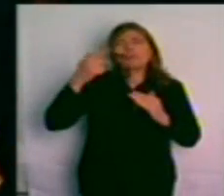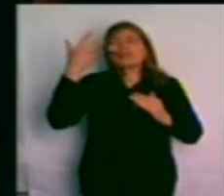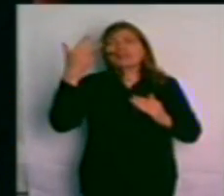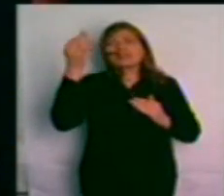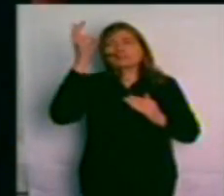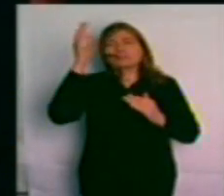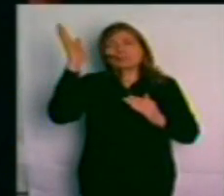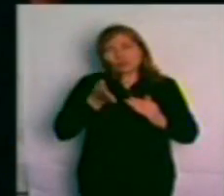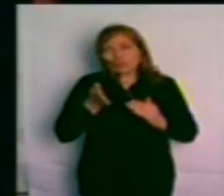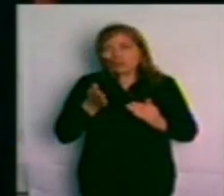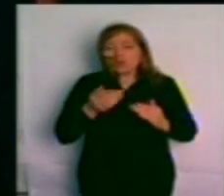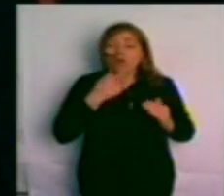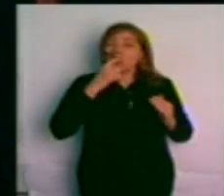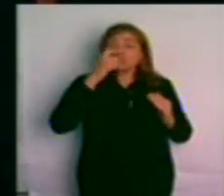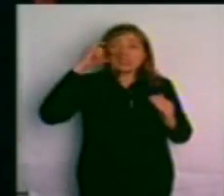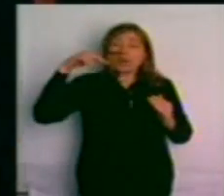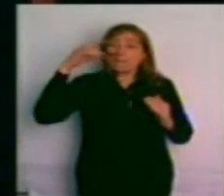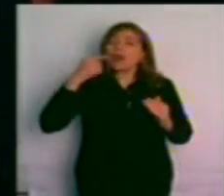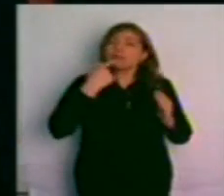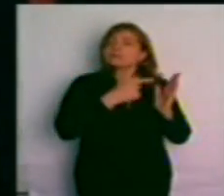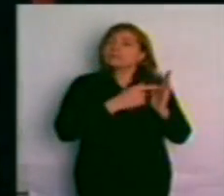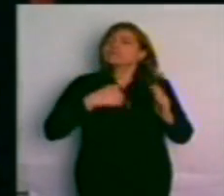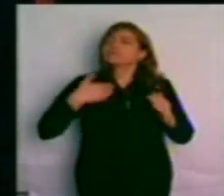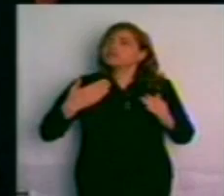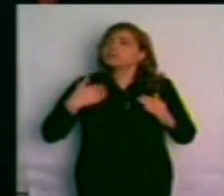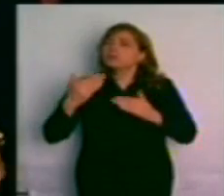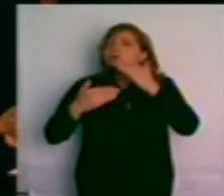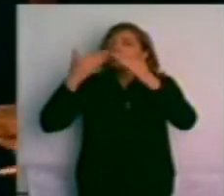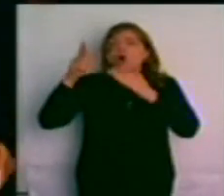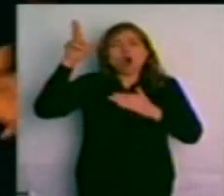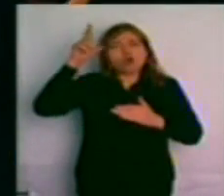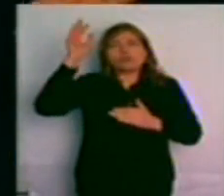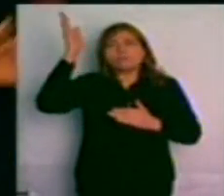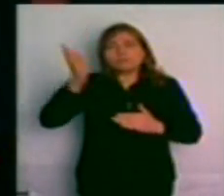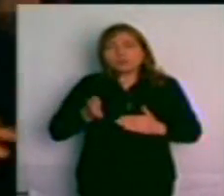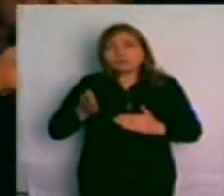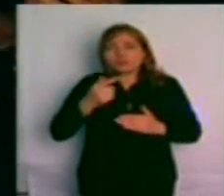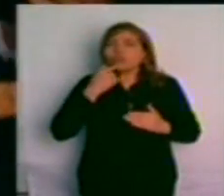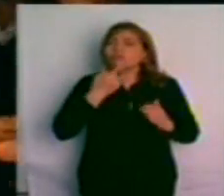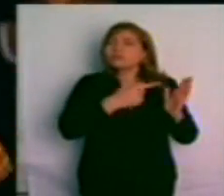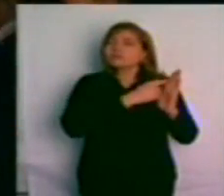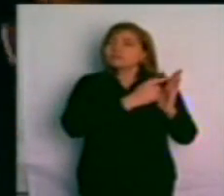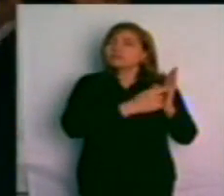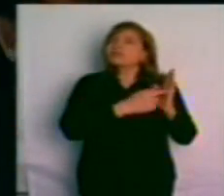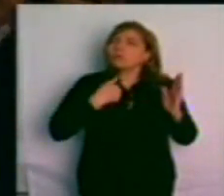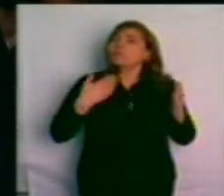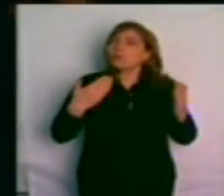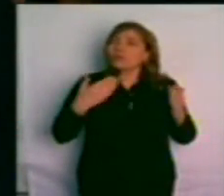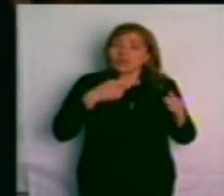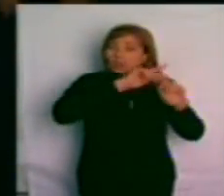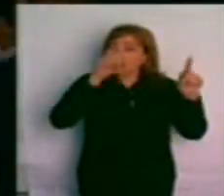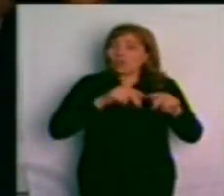Cepal está reconociendo que vamos a crecer más allá del 8%. La Cepal, un organismo de Naciones